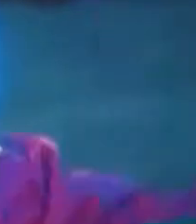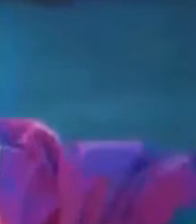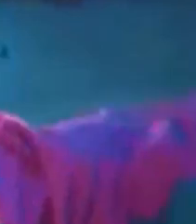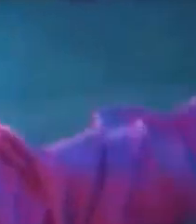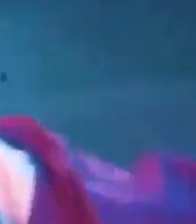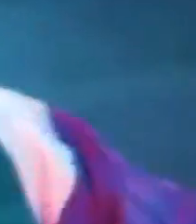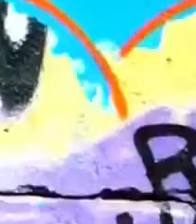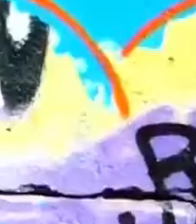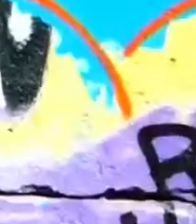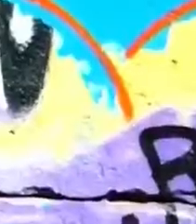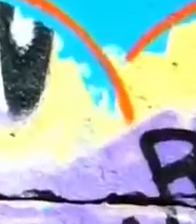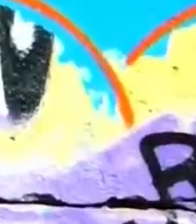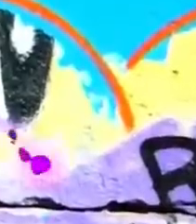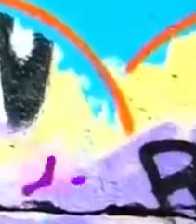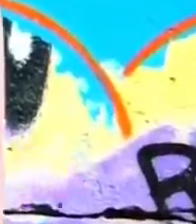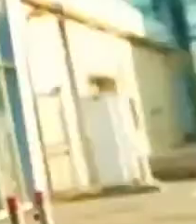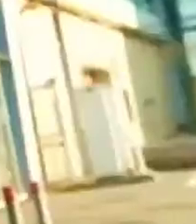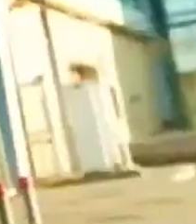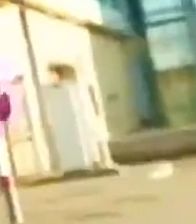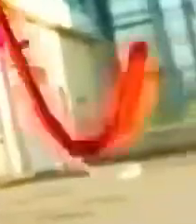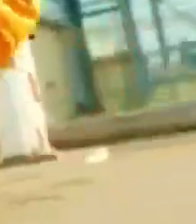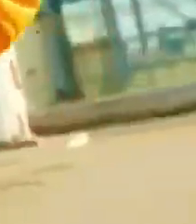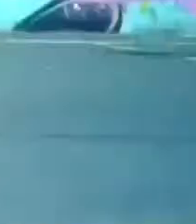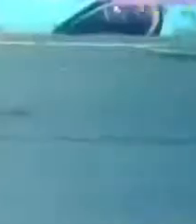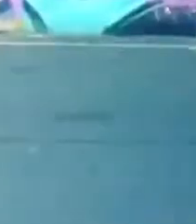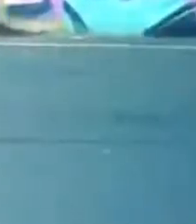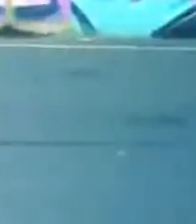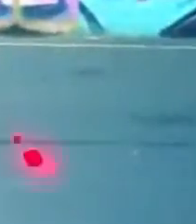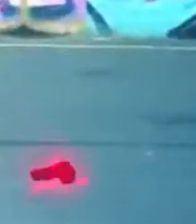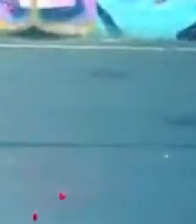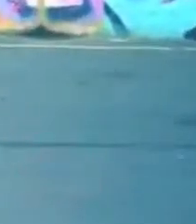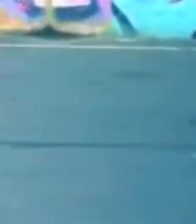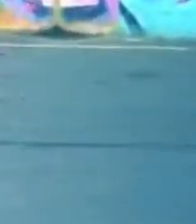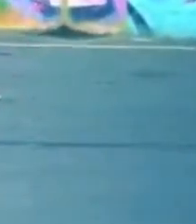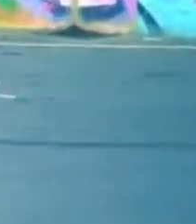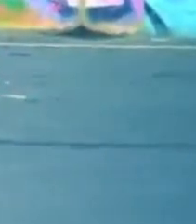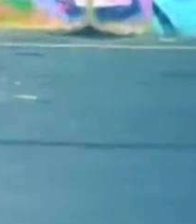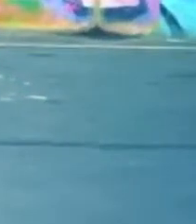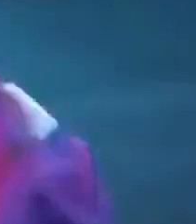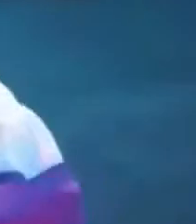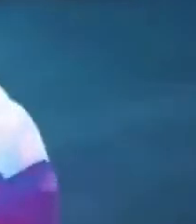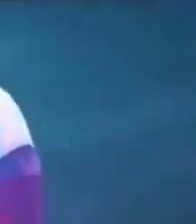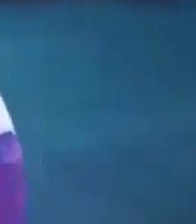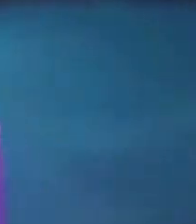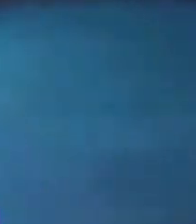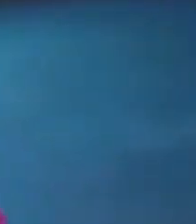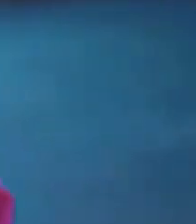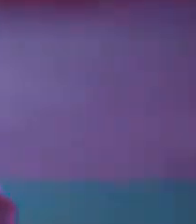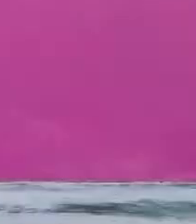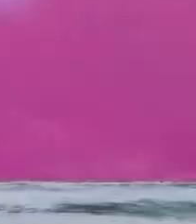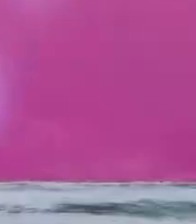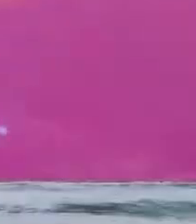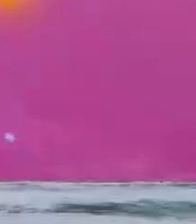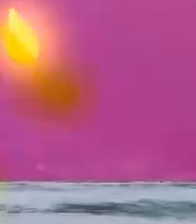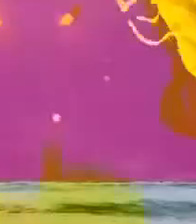Todos tenemos diversas formas de expresar nuestra creatividad. Expresarnos como somos, nos hace únicos. Por eso, llegó el